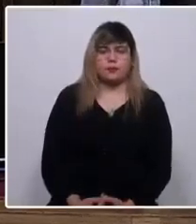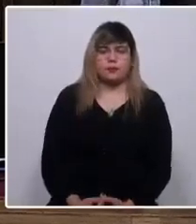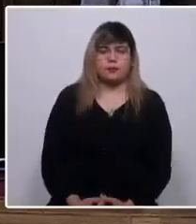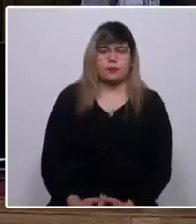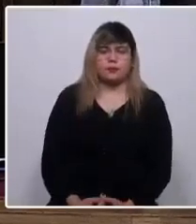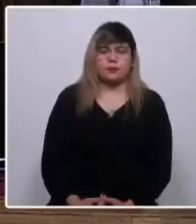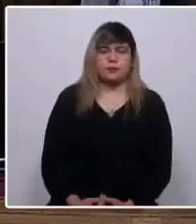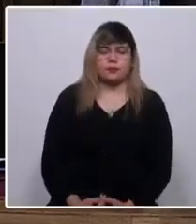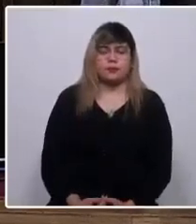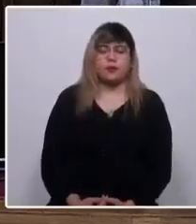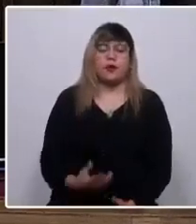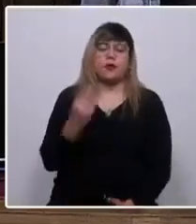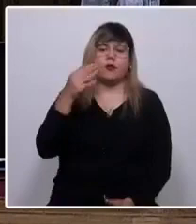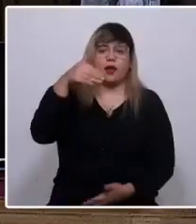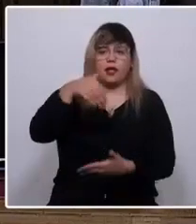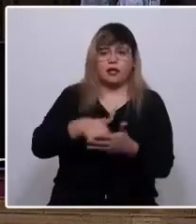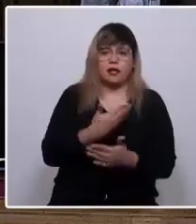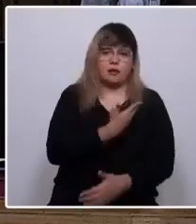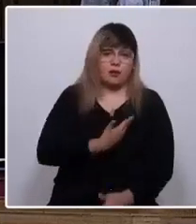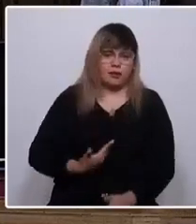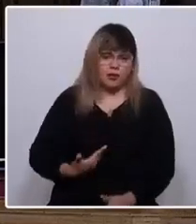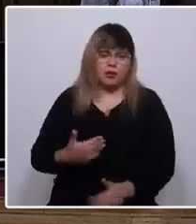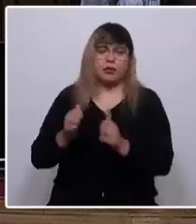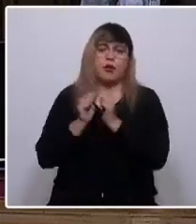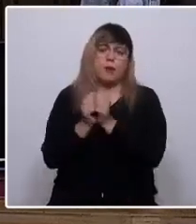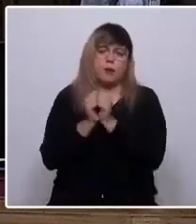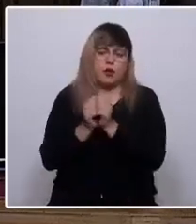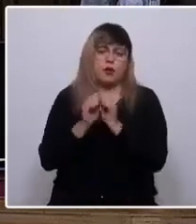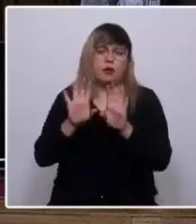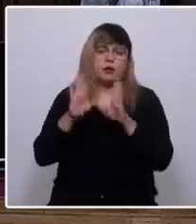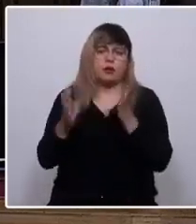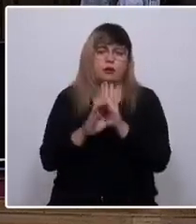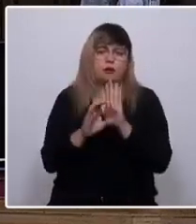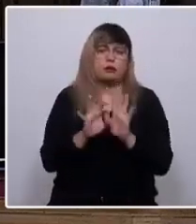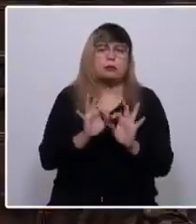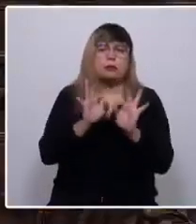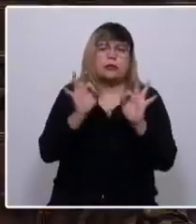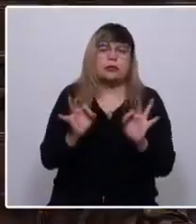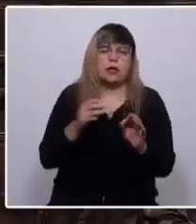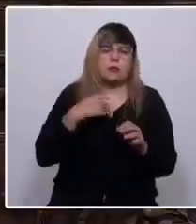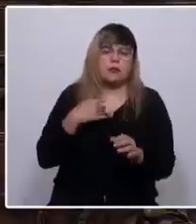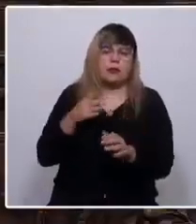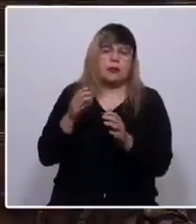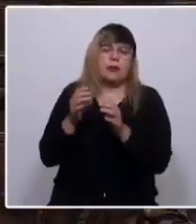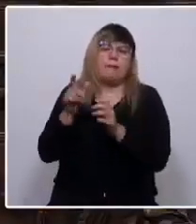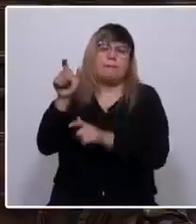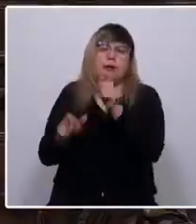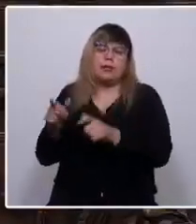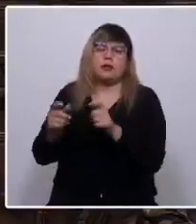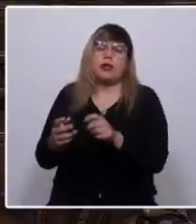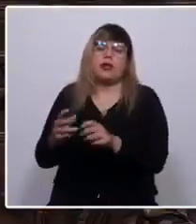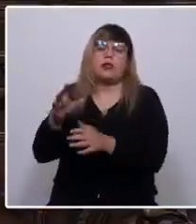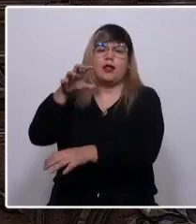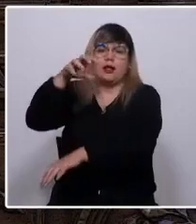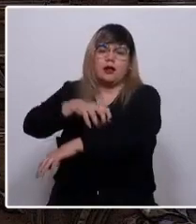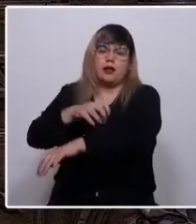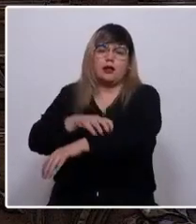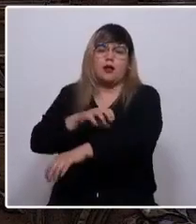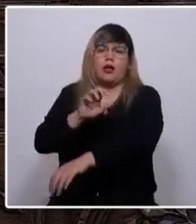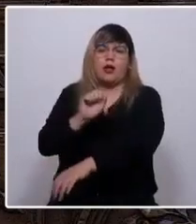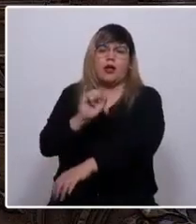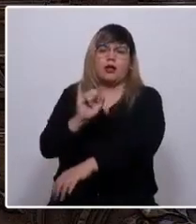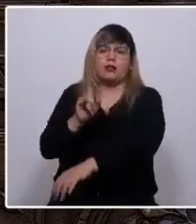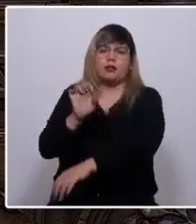Muy buenas tardes, señora presidenta, colegas convencionales y especialmente a mi gente de la región de Aysén. En esta oportunidad